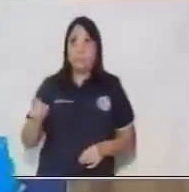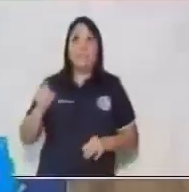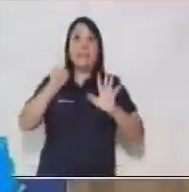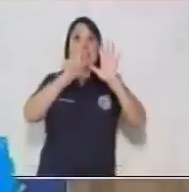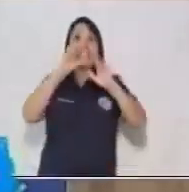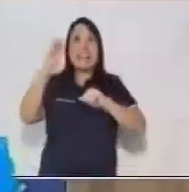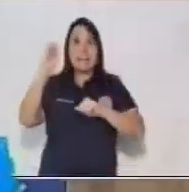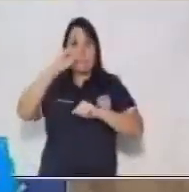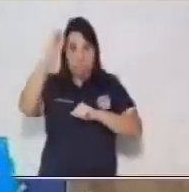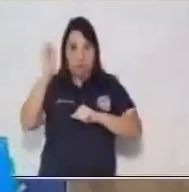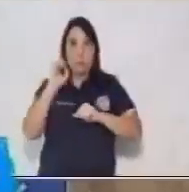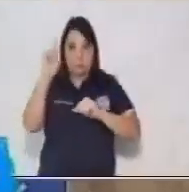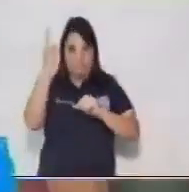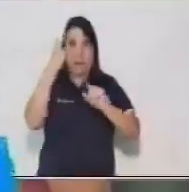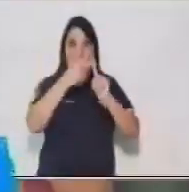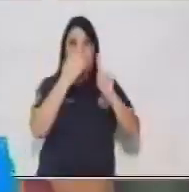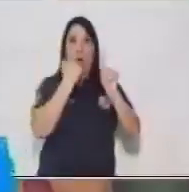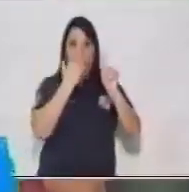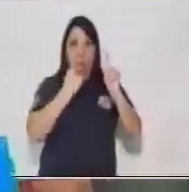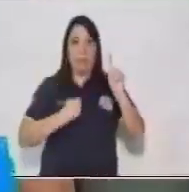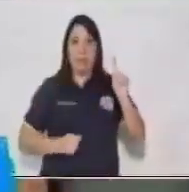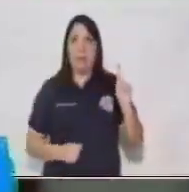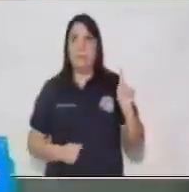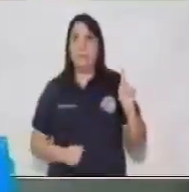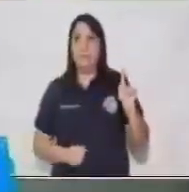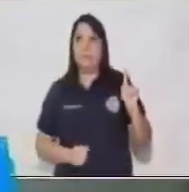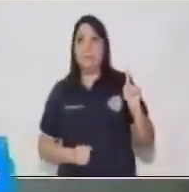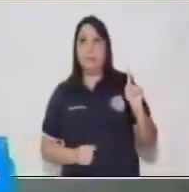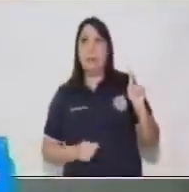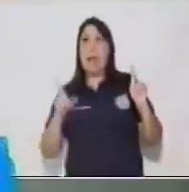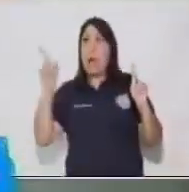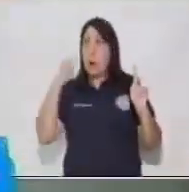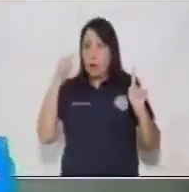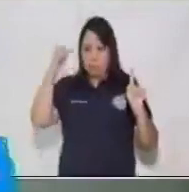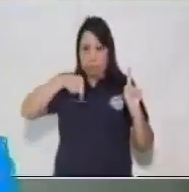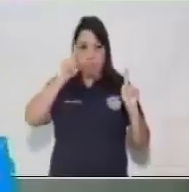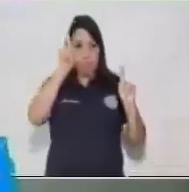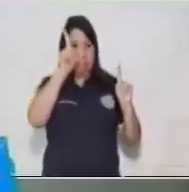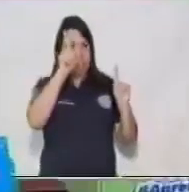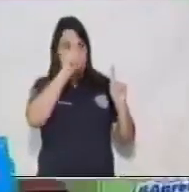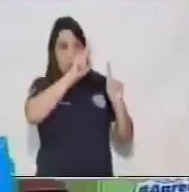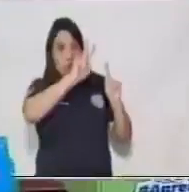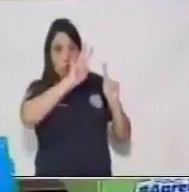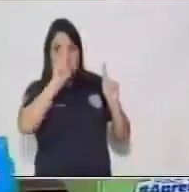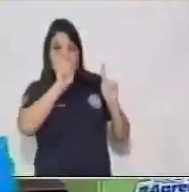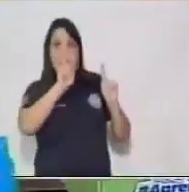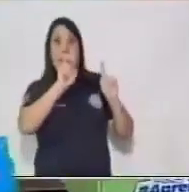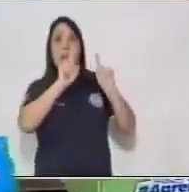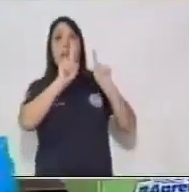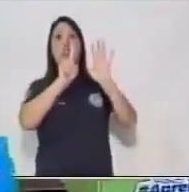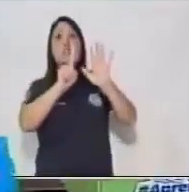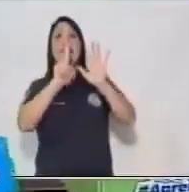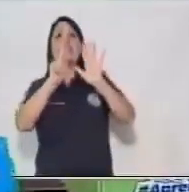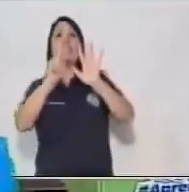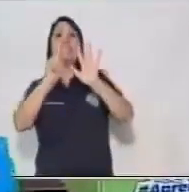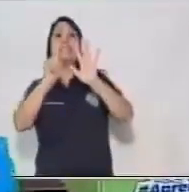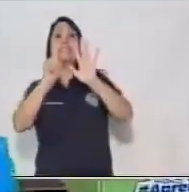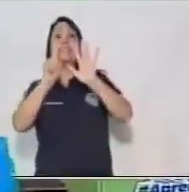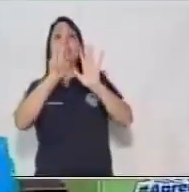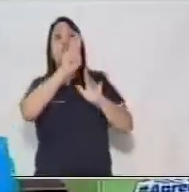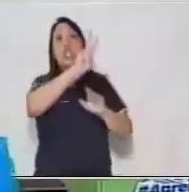el 60%. Y vamos a marcar 216 grados,